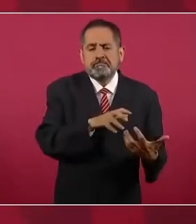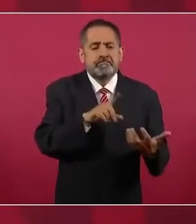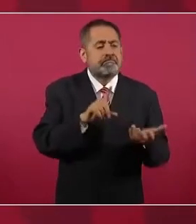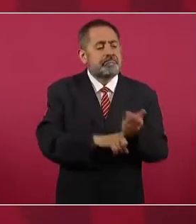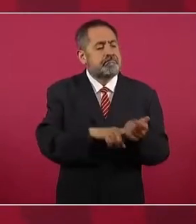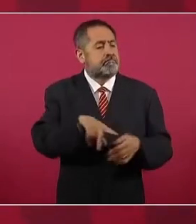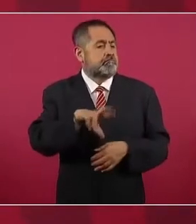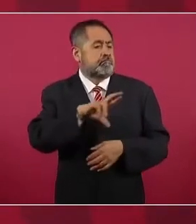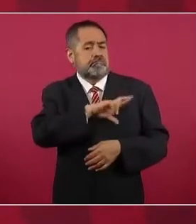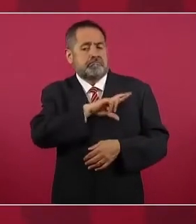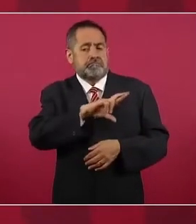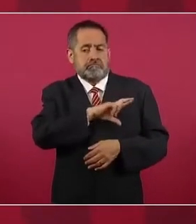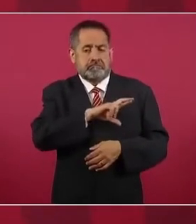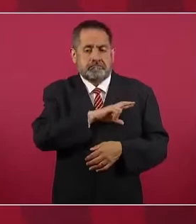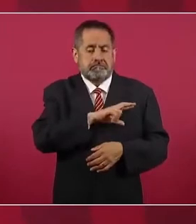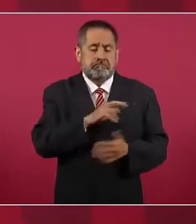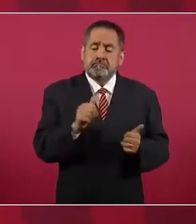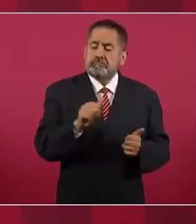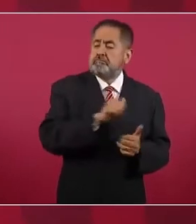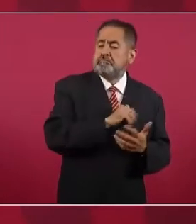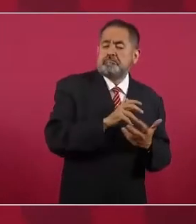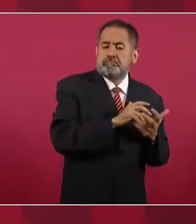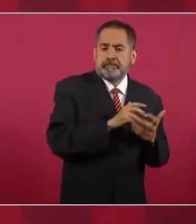de particulares.